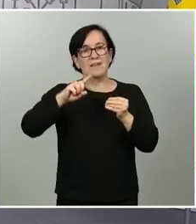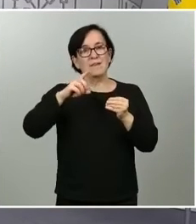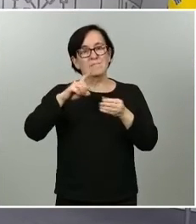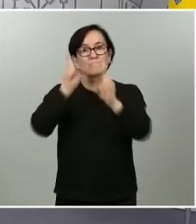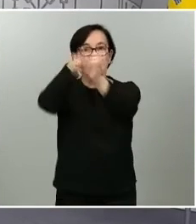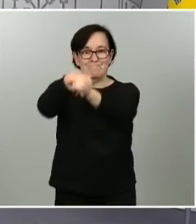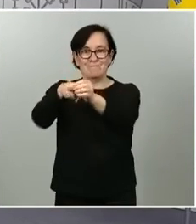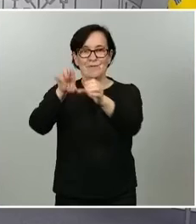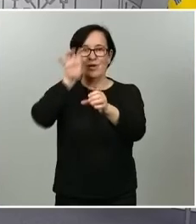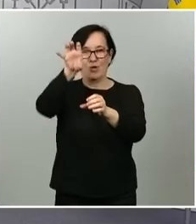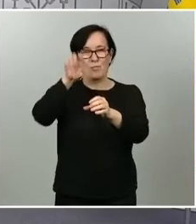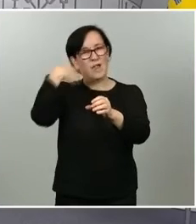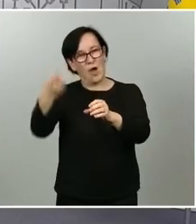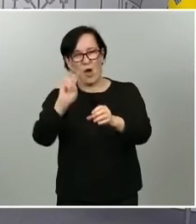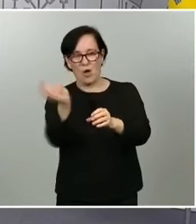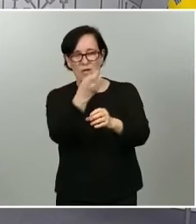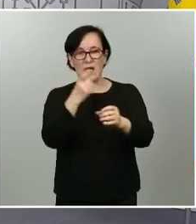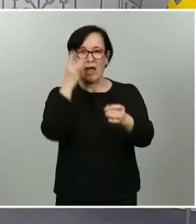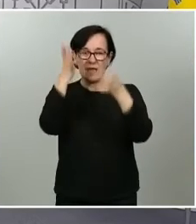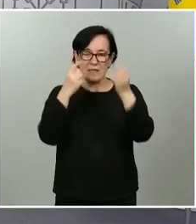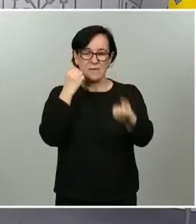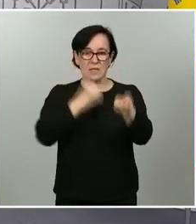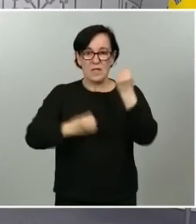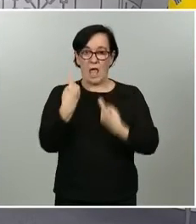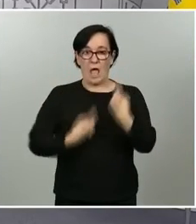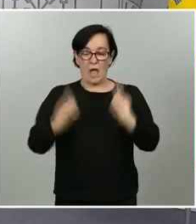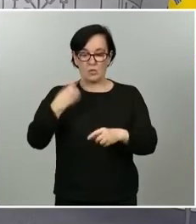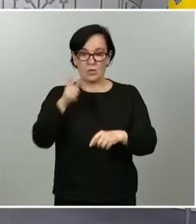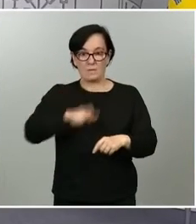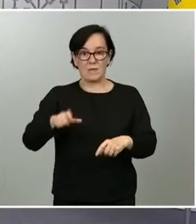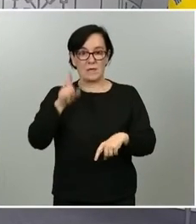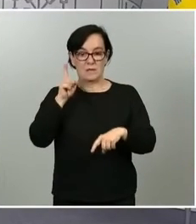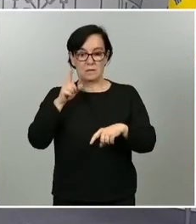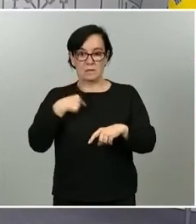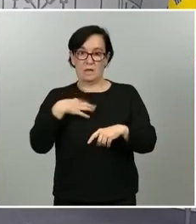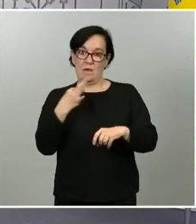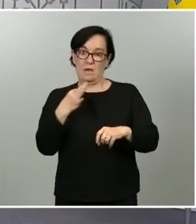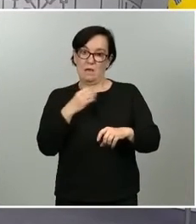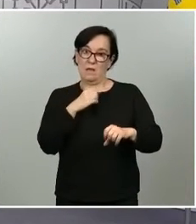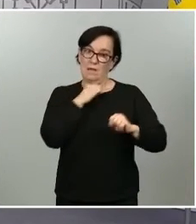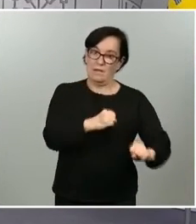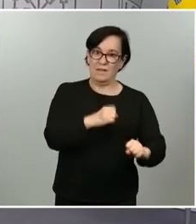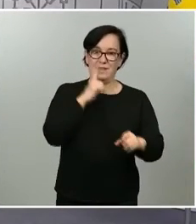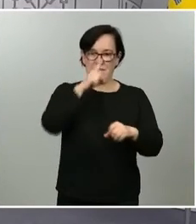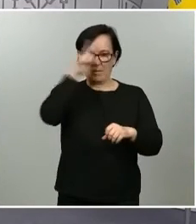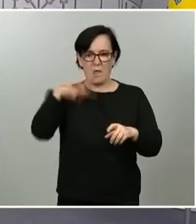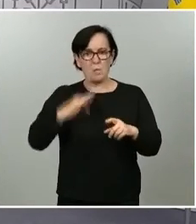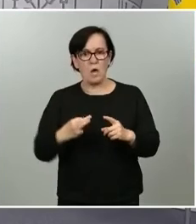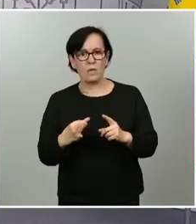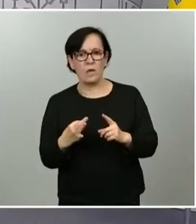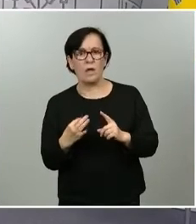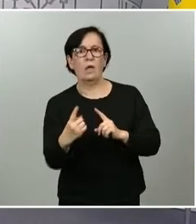económica de algunos de algunas personas dependen de Madrid estas personas se podrían desplazar a Madrid